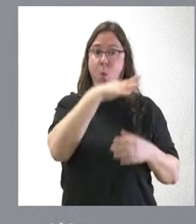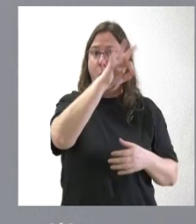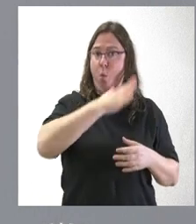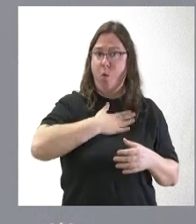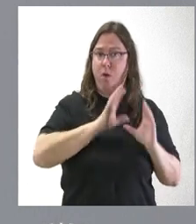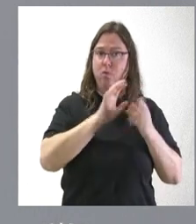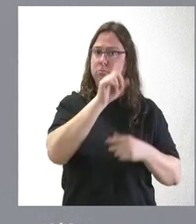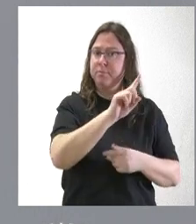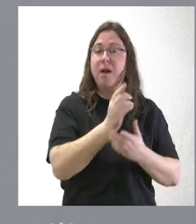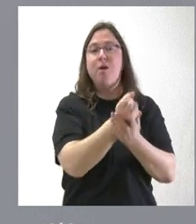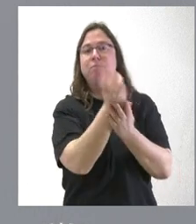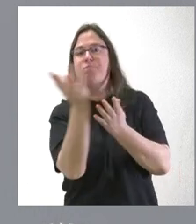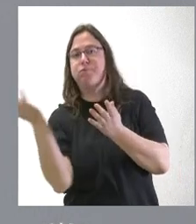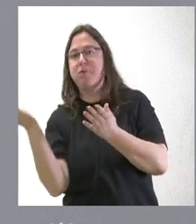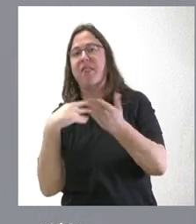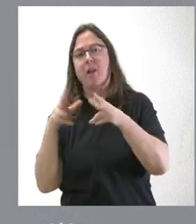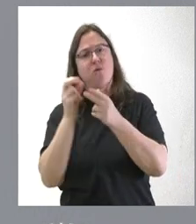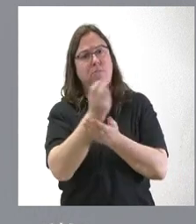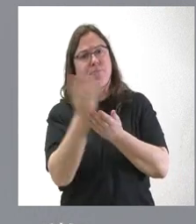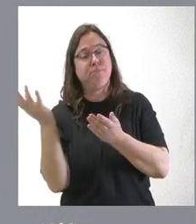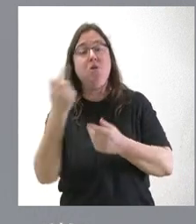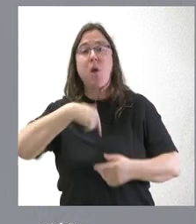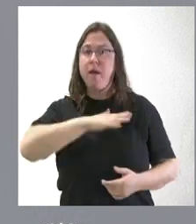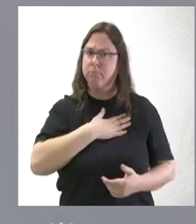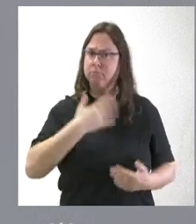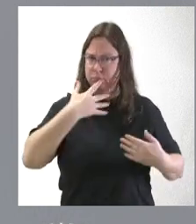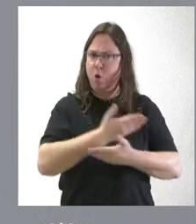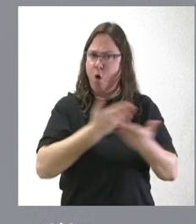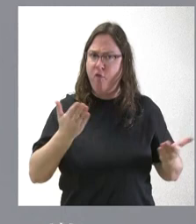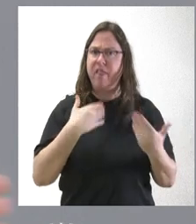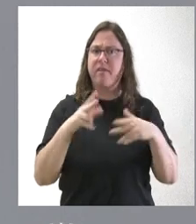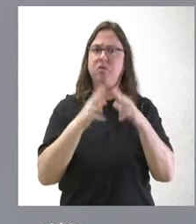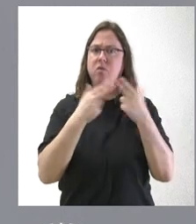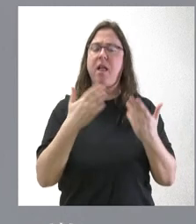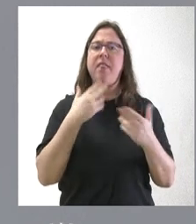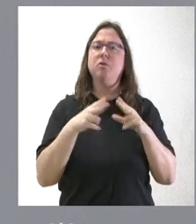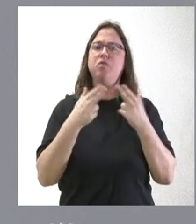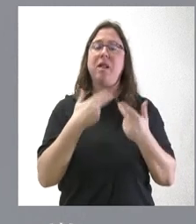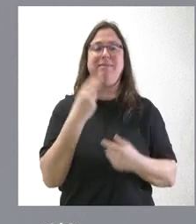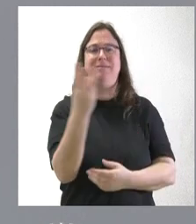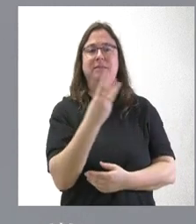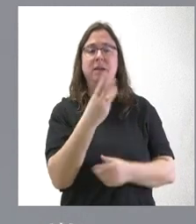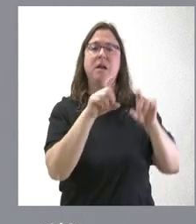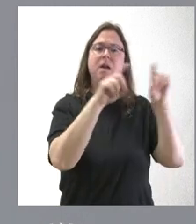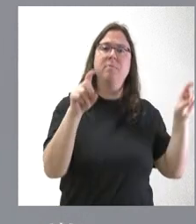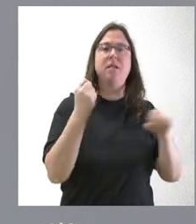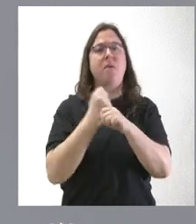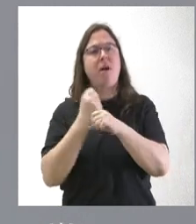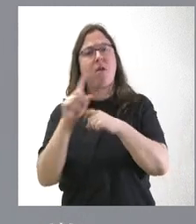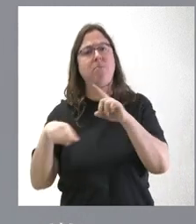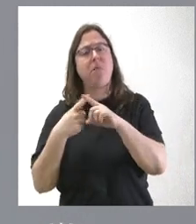porque, como se vean ustedes, hay otros miembros del diálogo social. Nosotros creemos en el diálogo social y, por tanto, el diálogo social es algo a tres partes, empresarios, trabajadores.